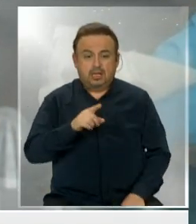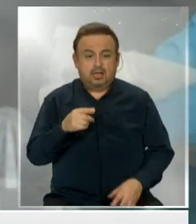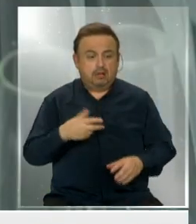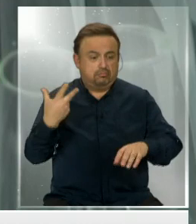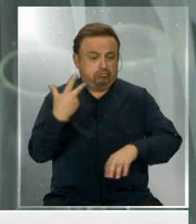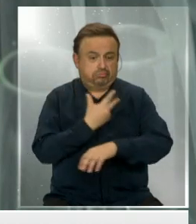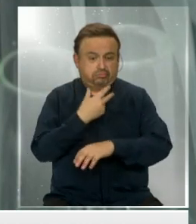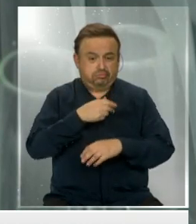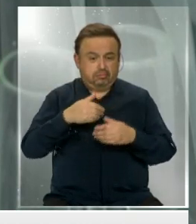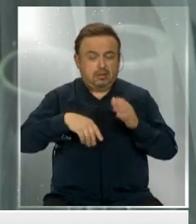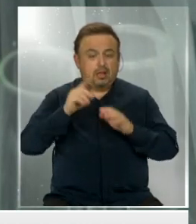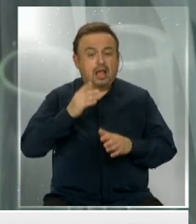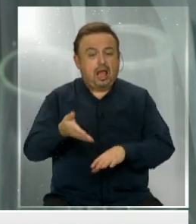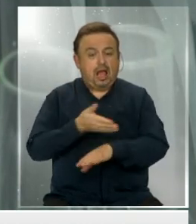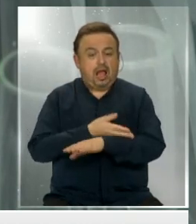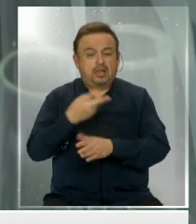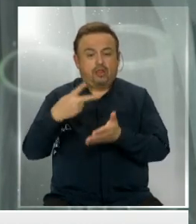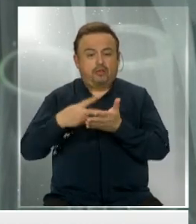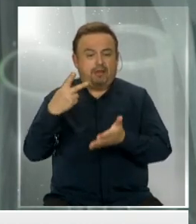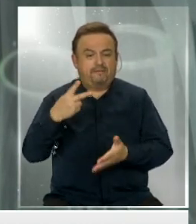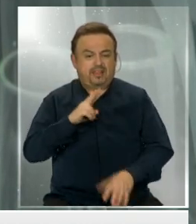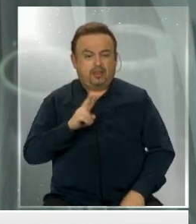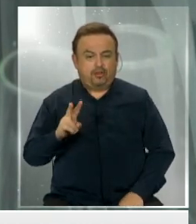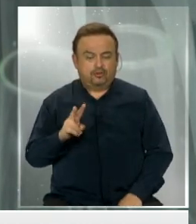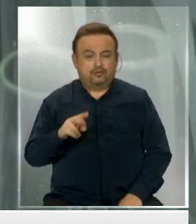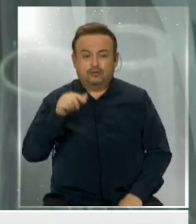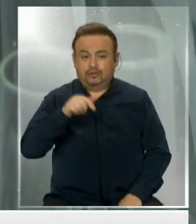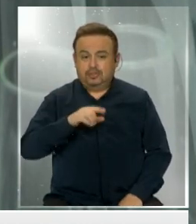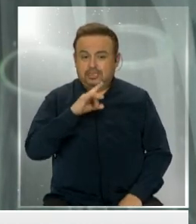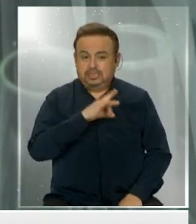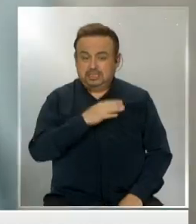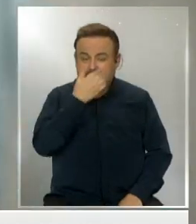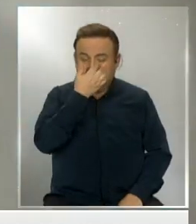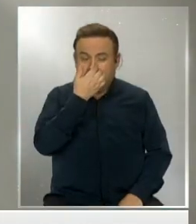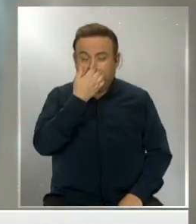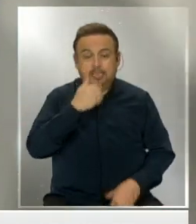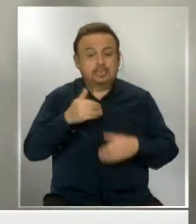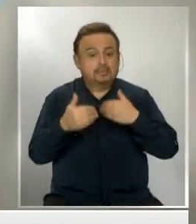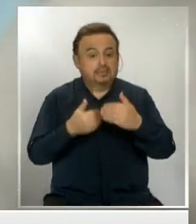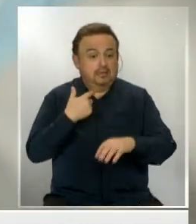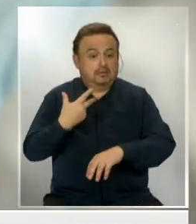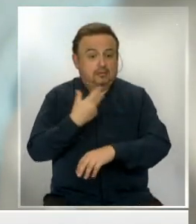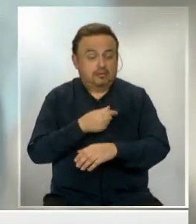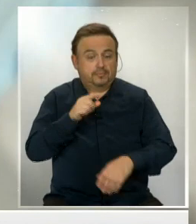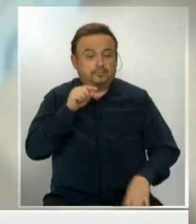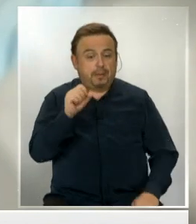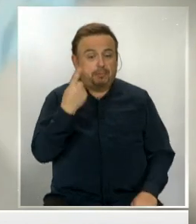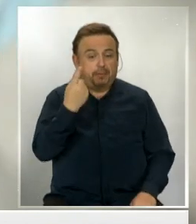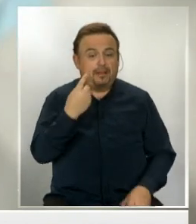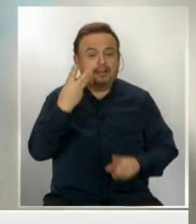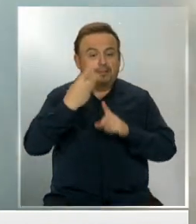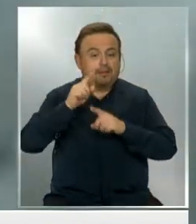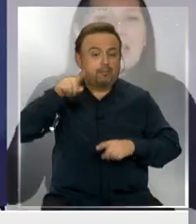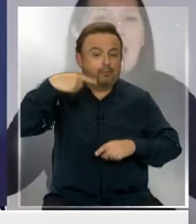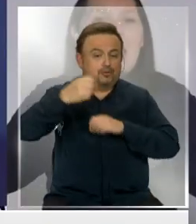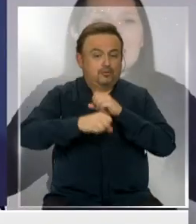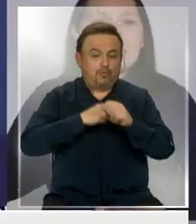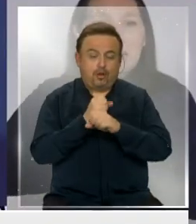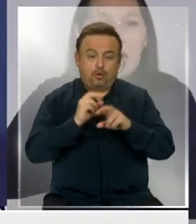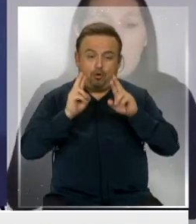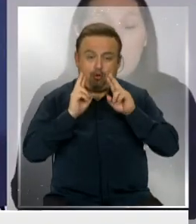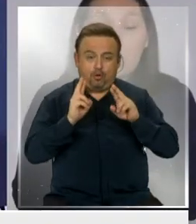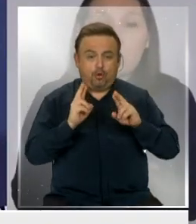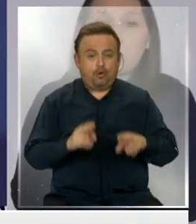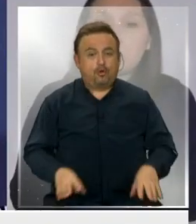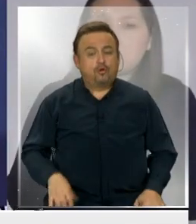masivamente antes de 2022. En nuestro país se esperan iniciar la vacunación el primer trimestre del próximo año. Yo